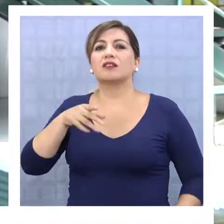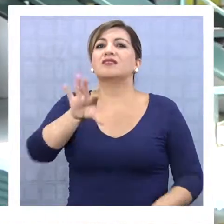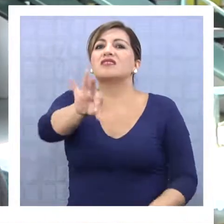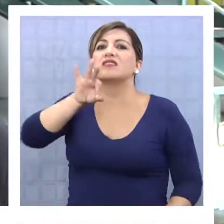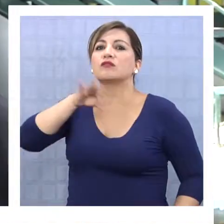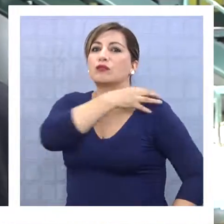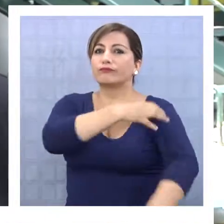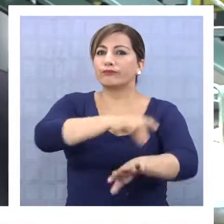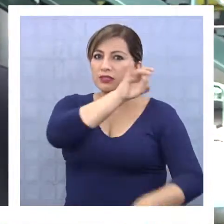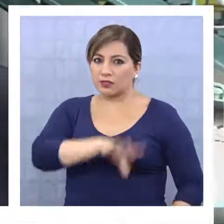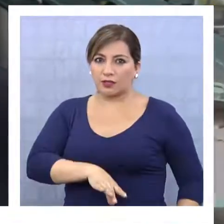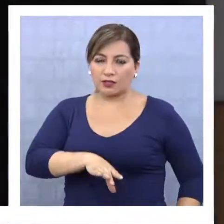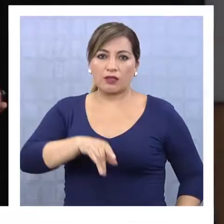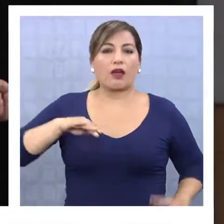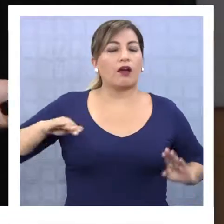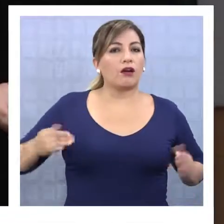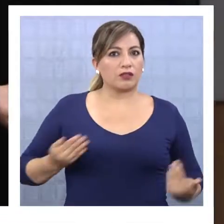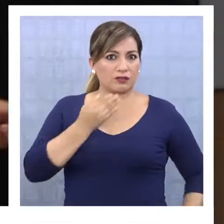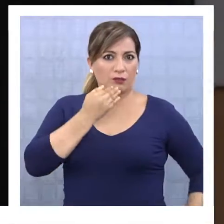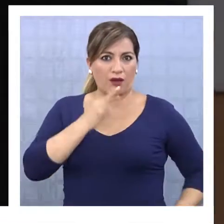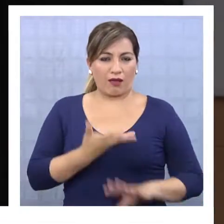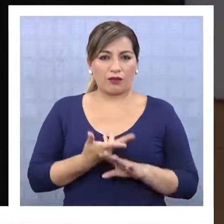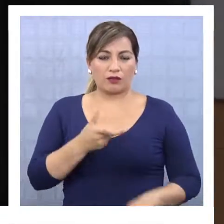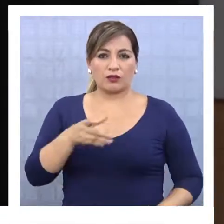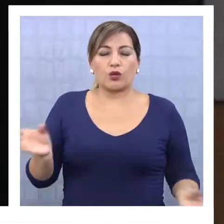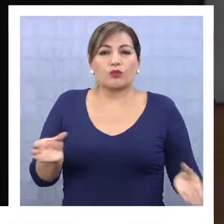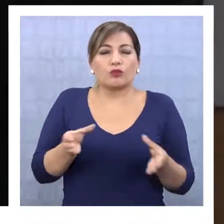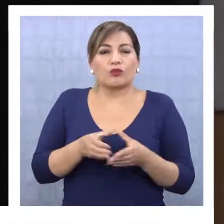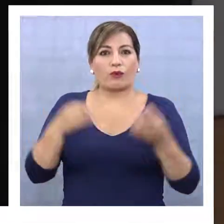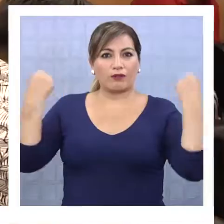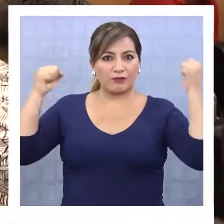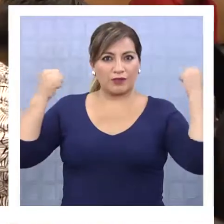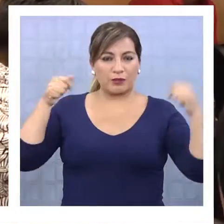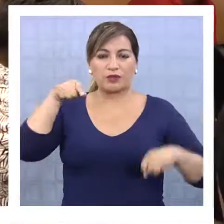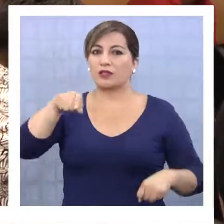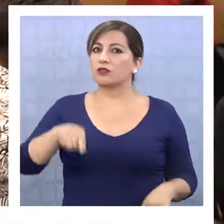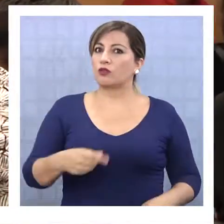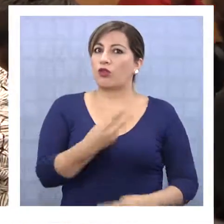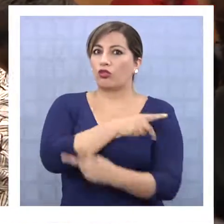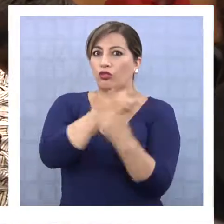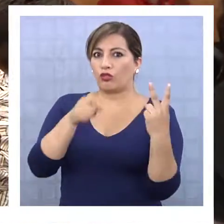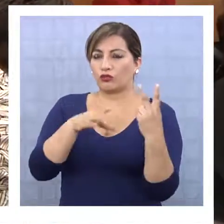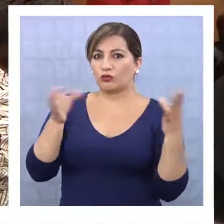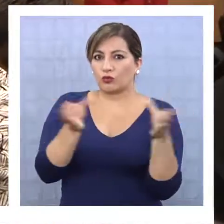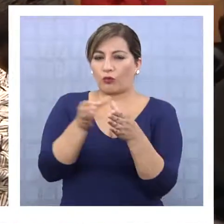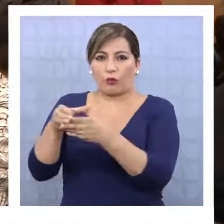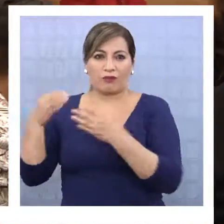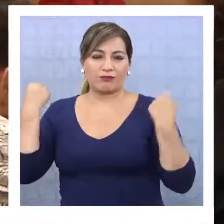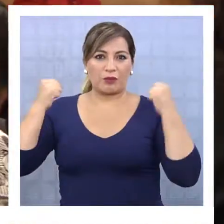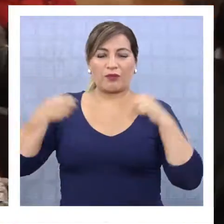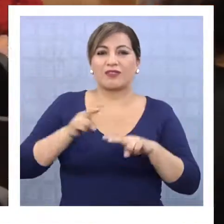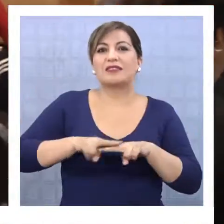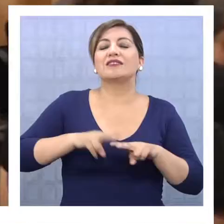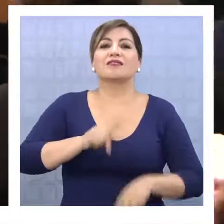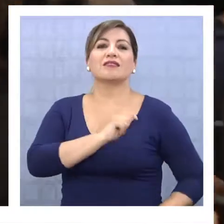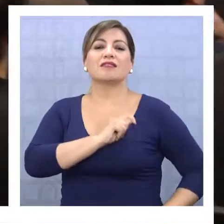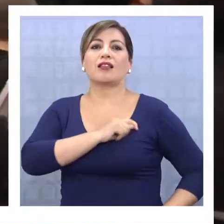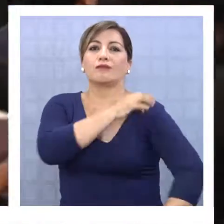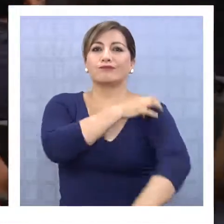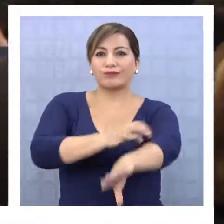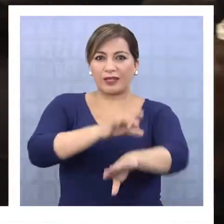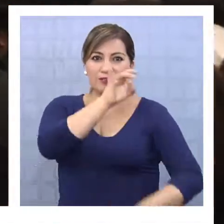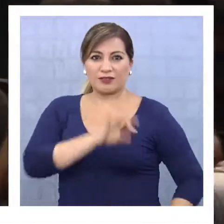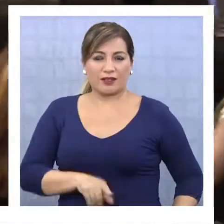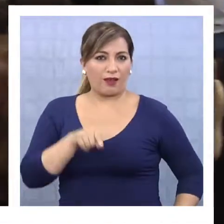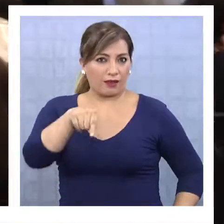momento está seleccionada nacional. Y ahora también tenemos el club deportivo, que es uno de los dos clubes deportivos que se hicieron en